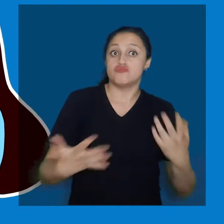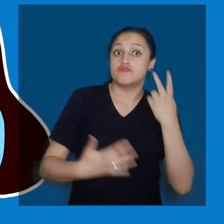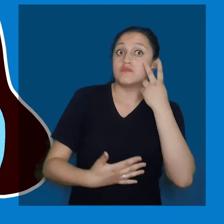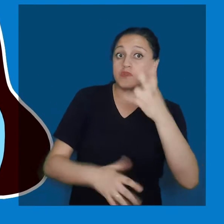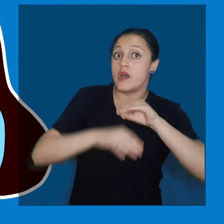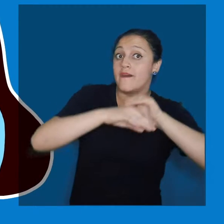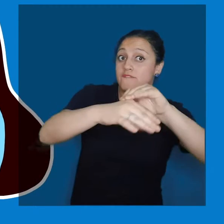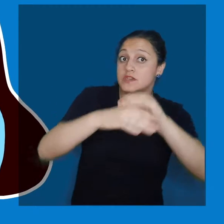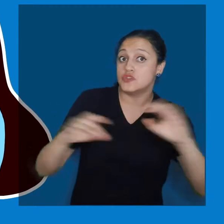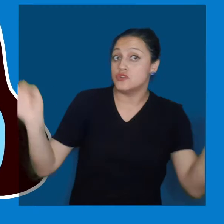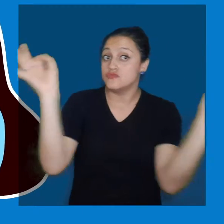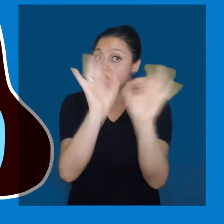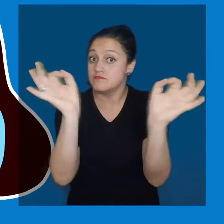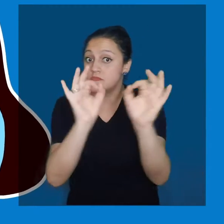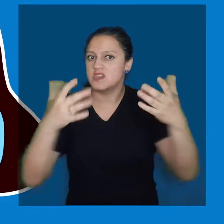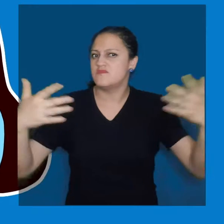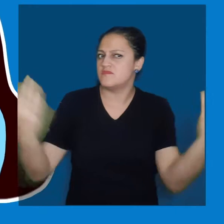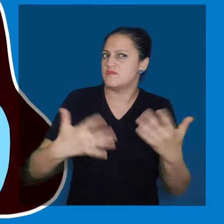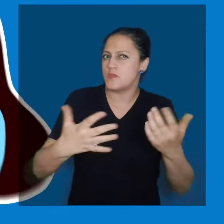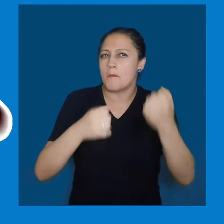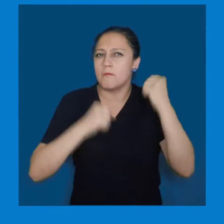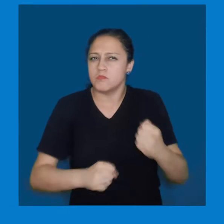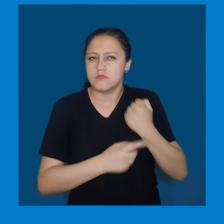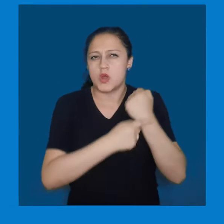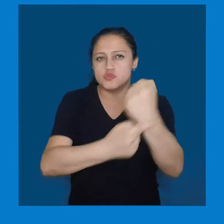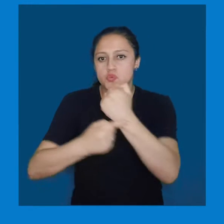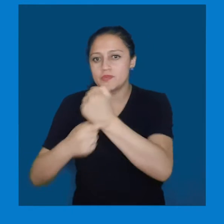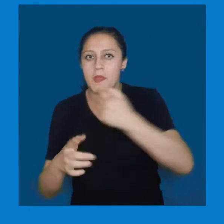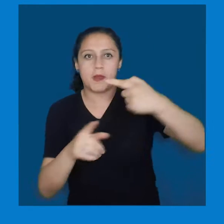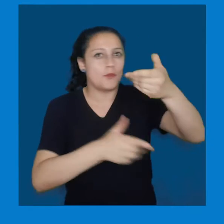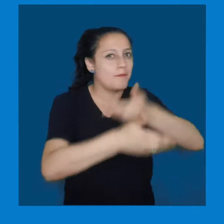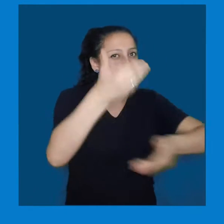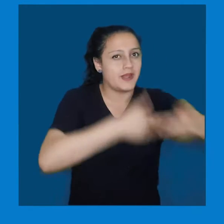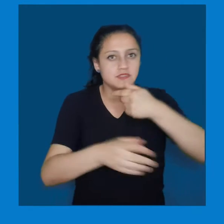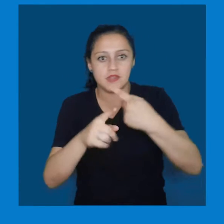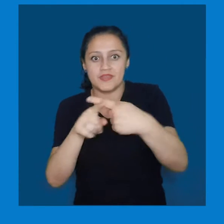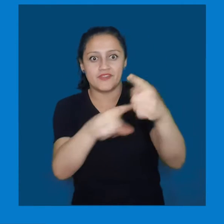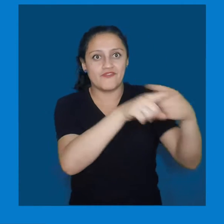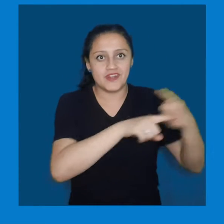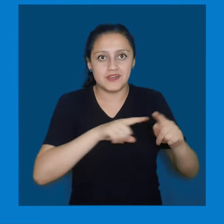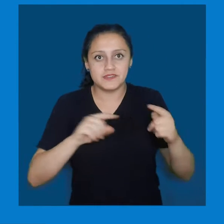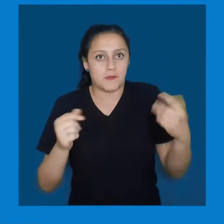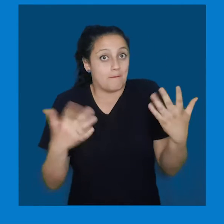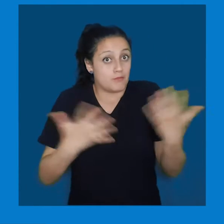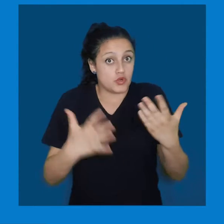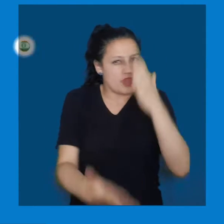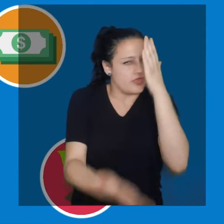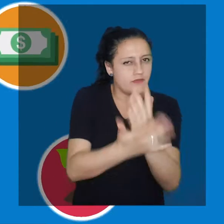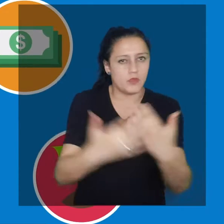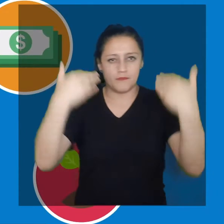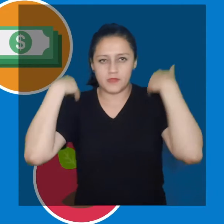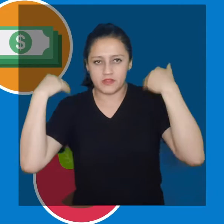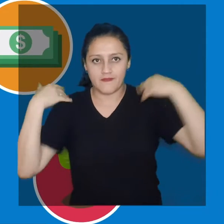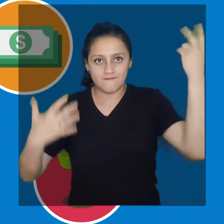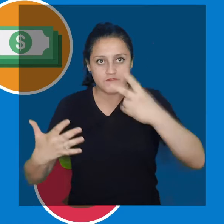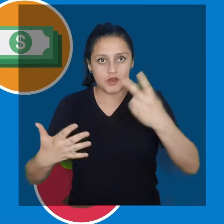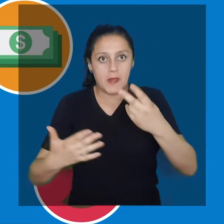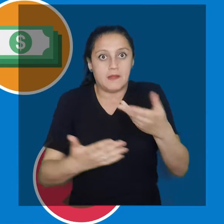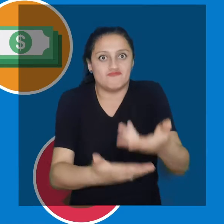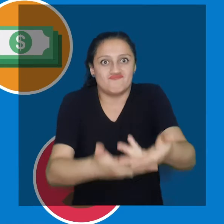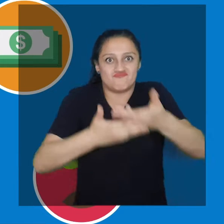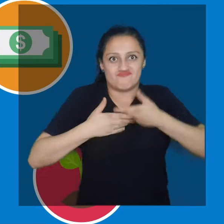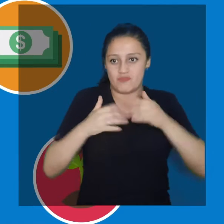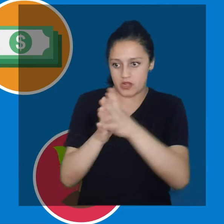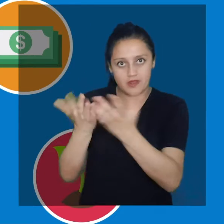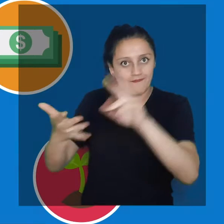Veremos a continuación cómo los comentarios y sugerencias nacidos desde la colaboración favorecen y enriquecen la interpretación